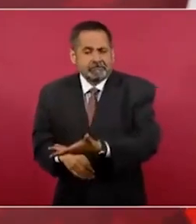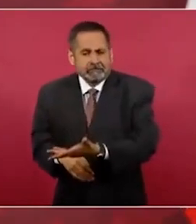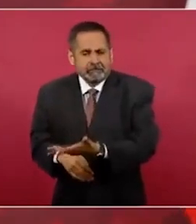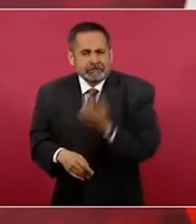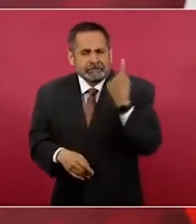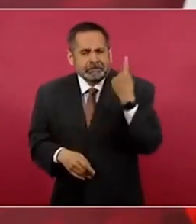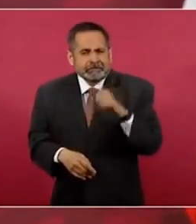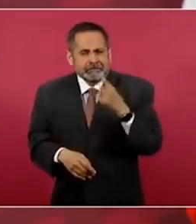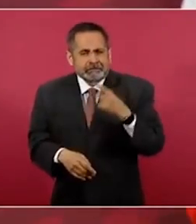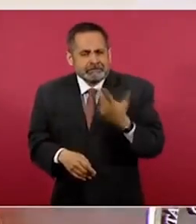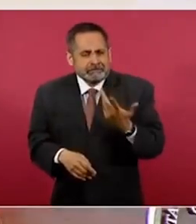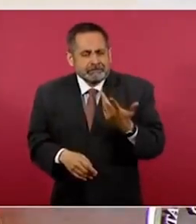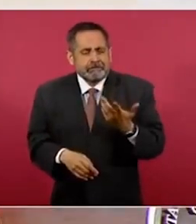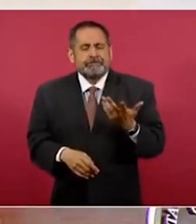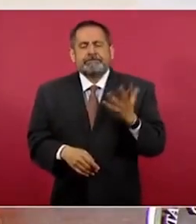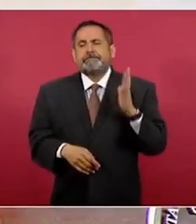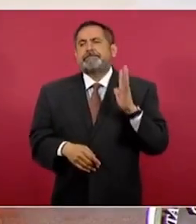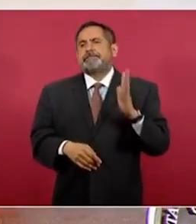¿cuál es la respuesta?